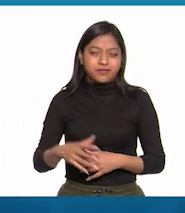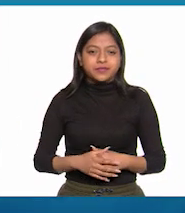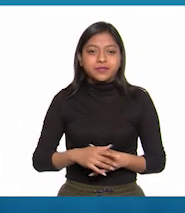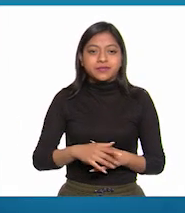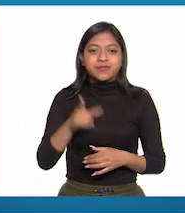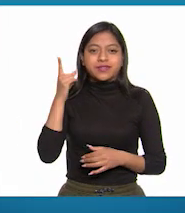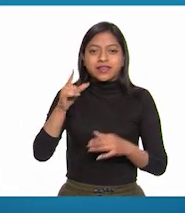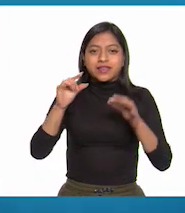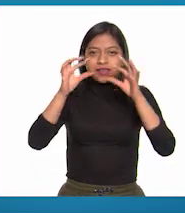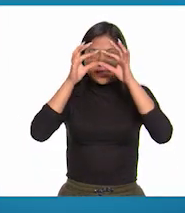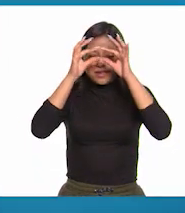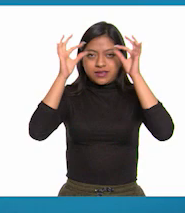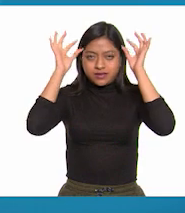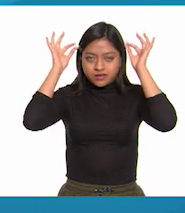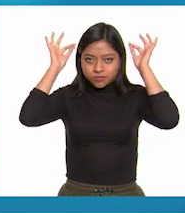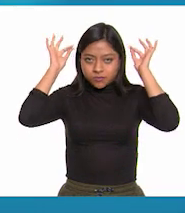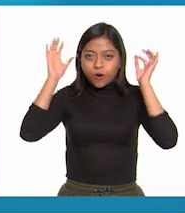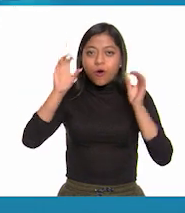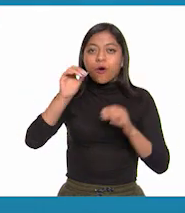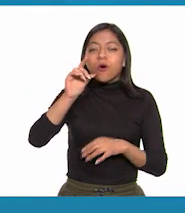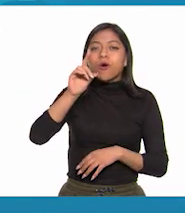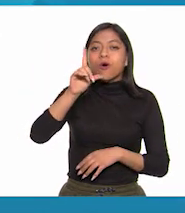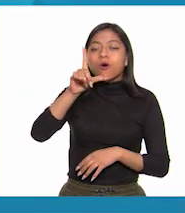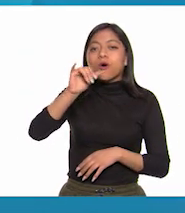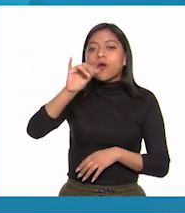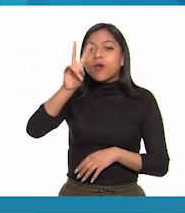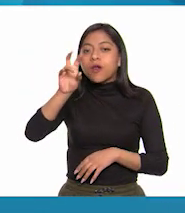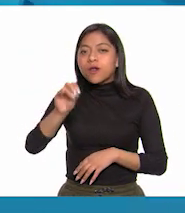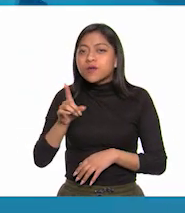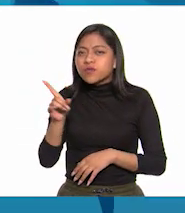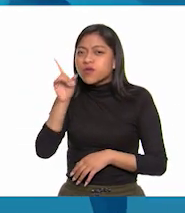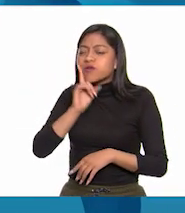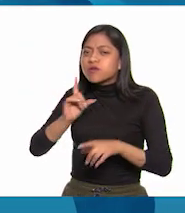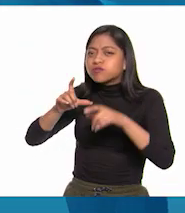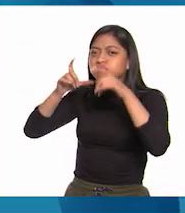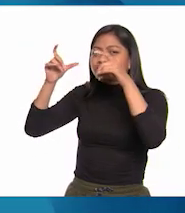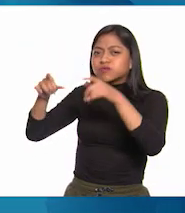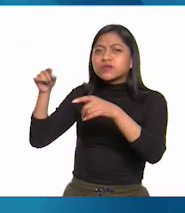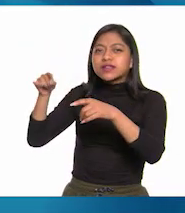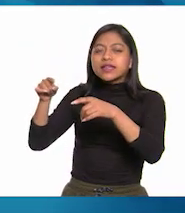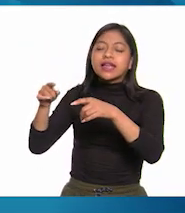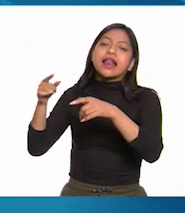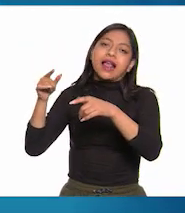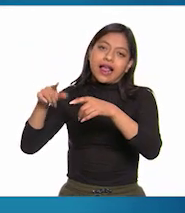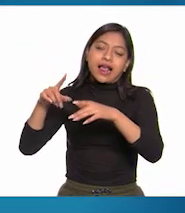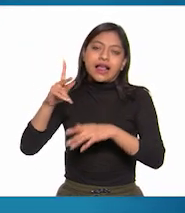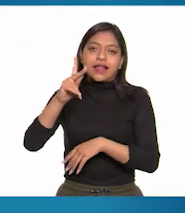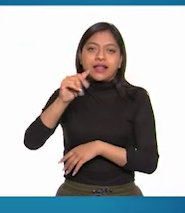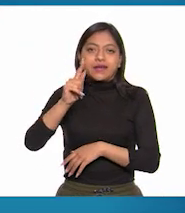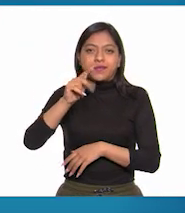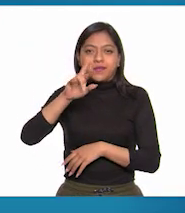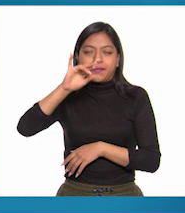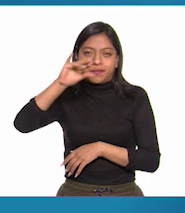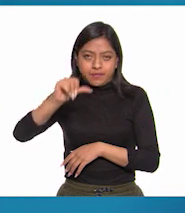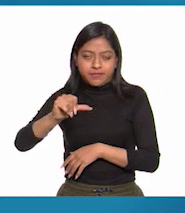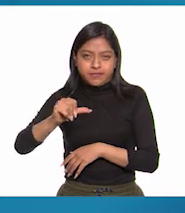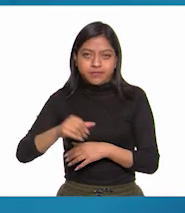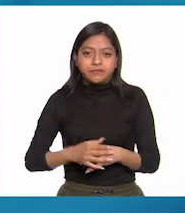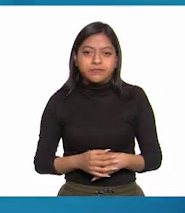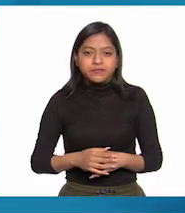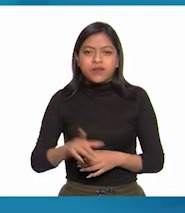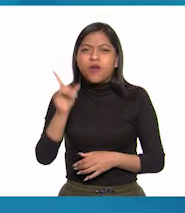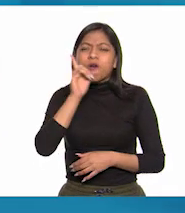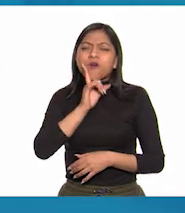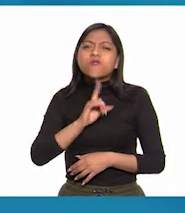parecer para colocarla sobre la cabeza de una mujer, que probablemente representa a la patria, a la madre patria. La